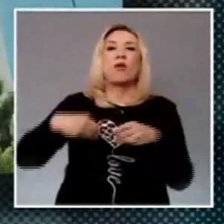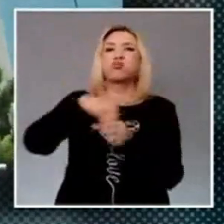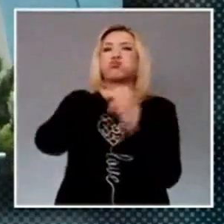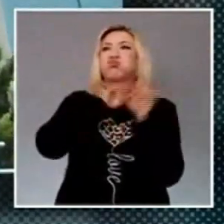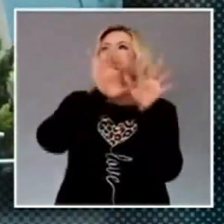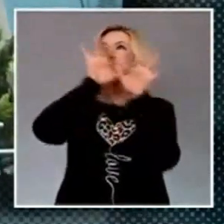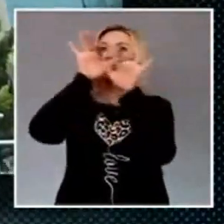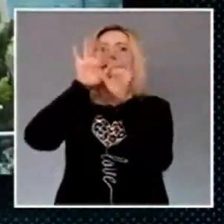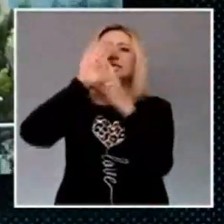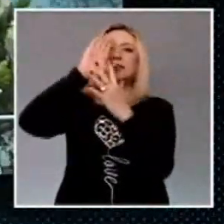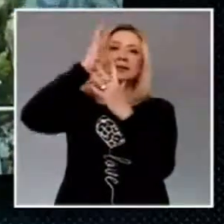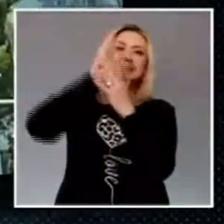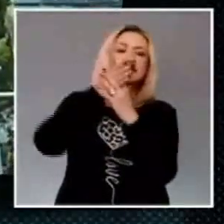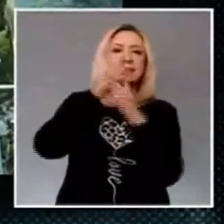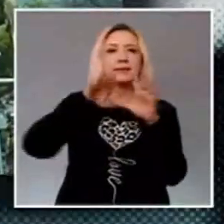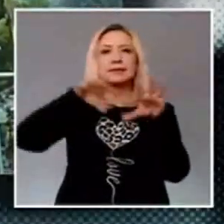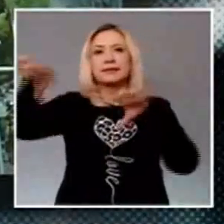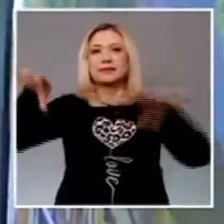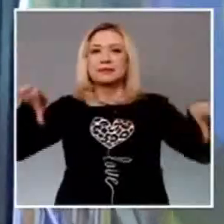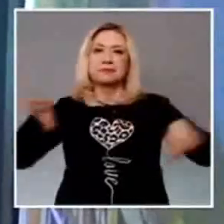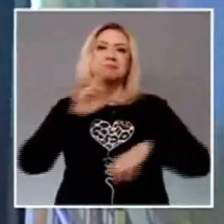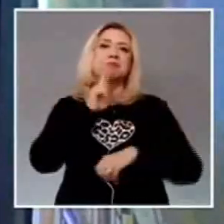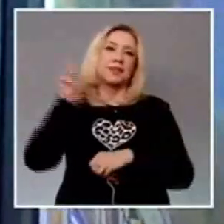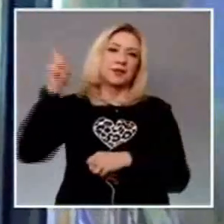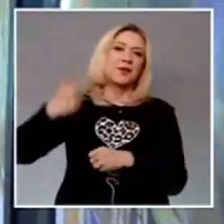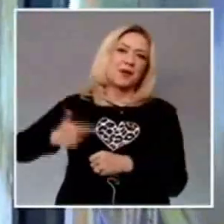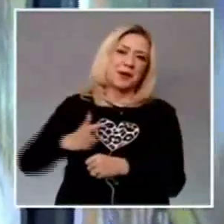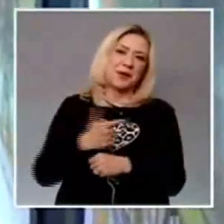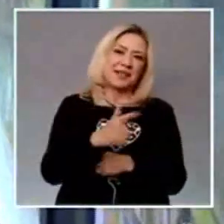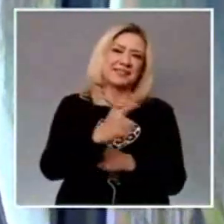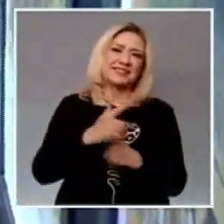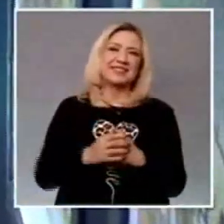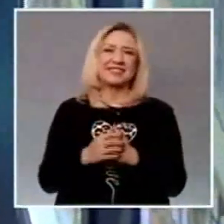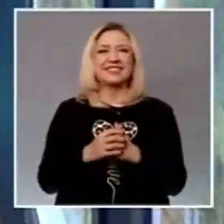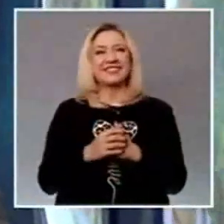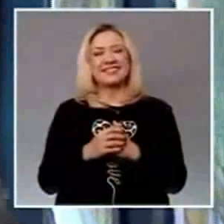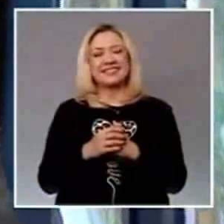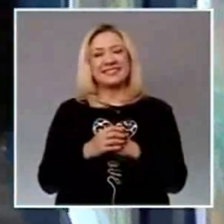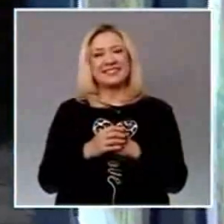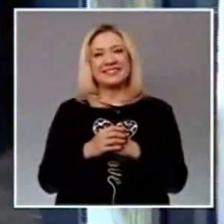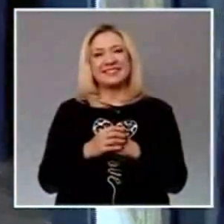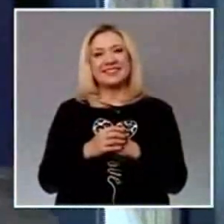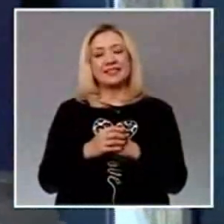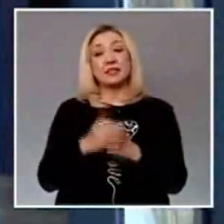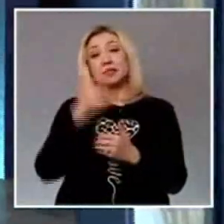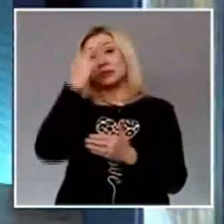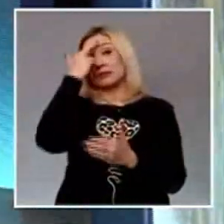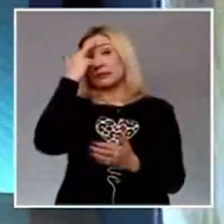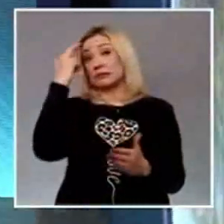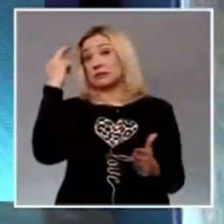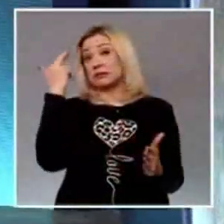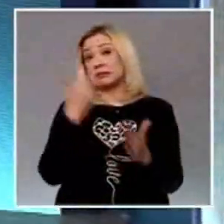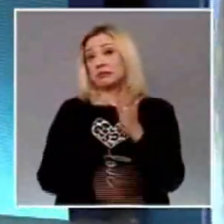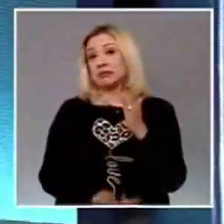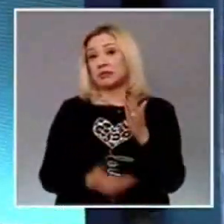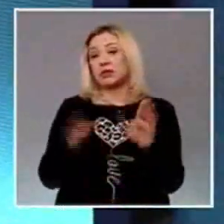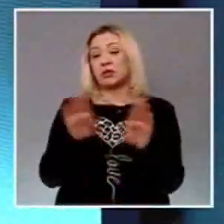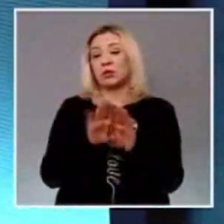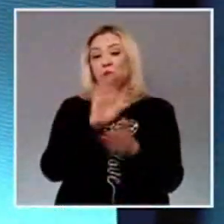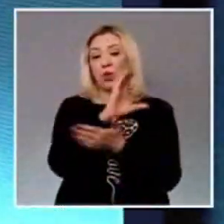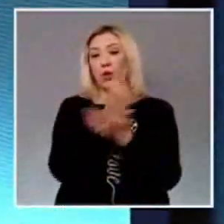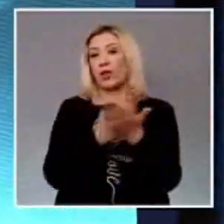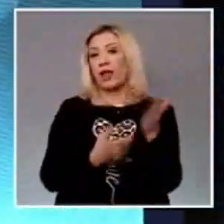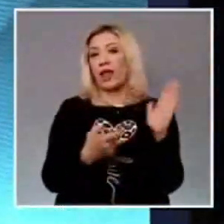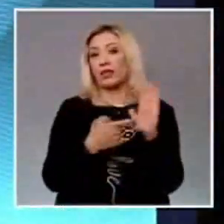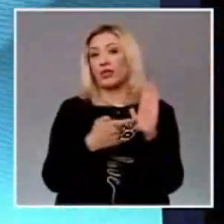Judicial de la Federación, Jesús Daza. Por incurrir en prácticas de subcontratación prohibidas por la ley, el Tribunal